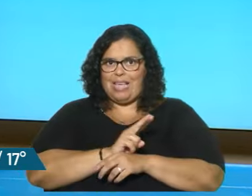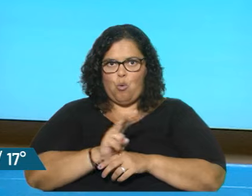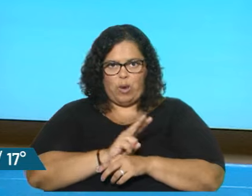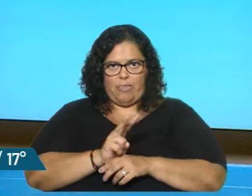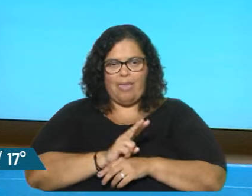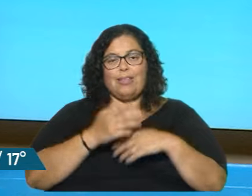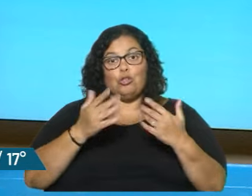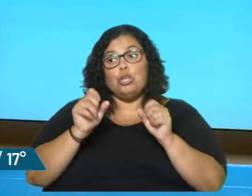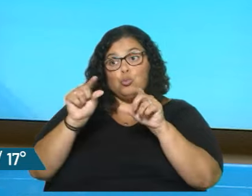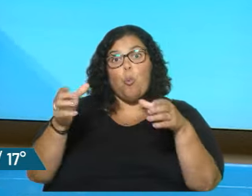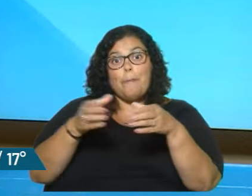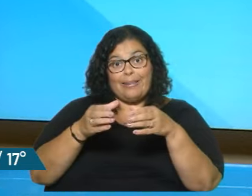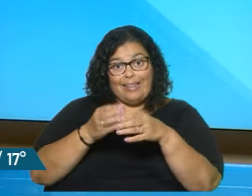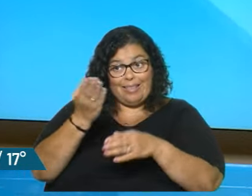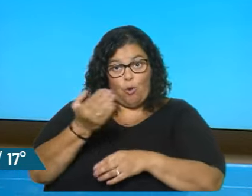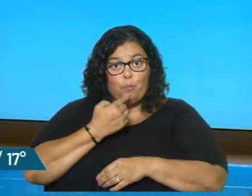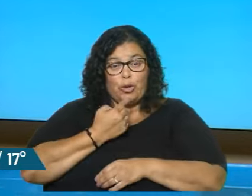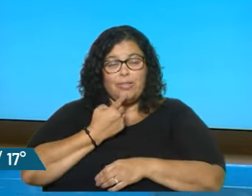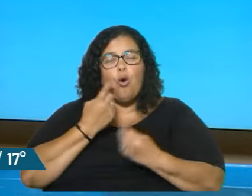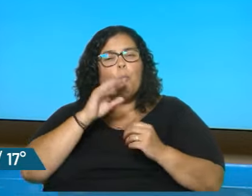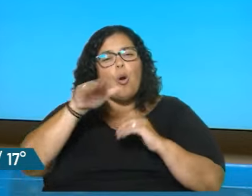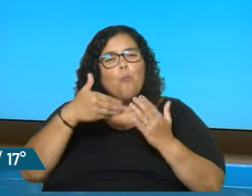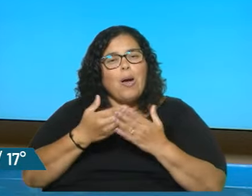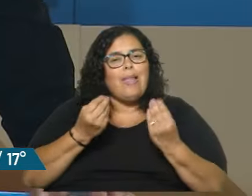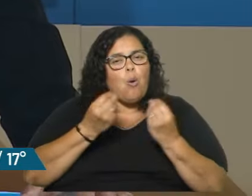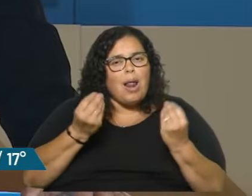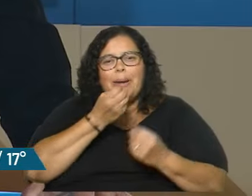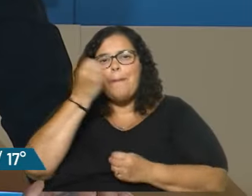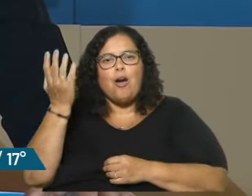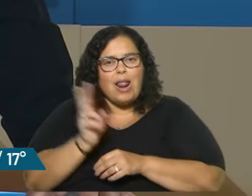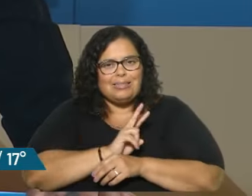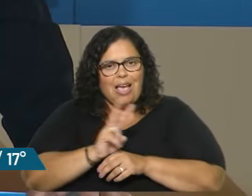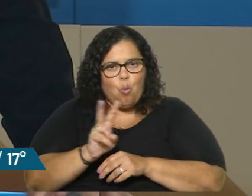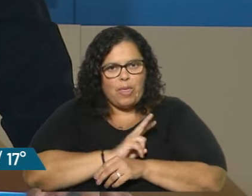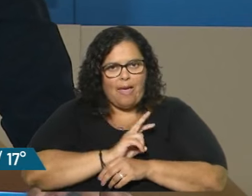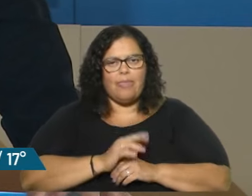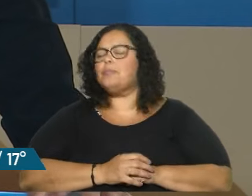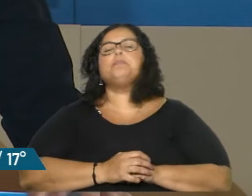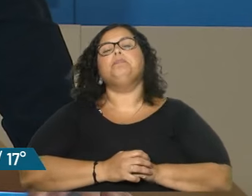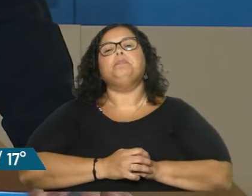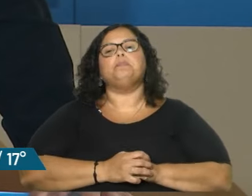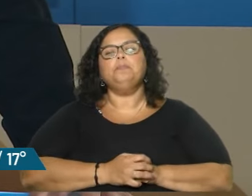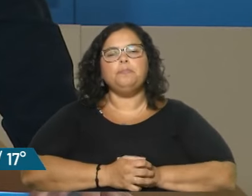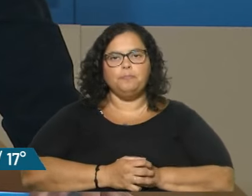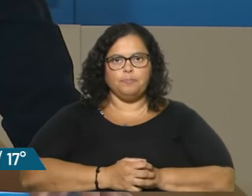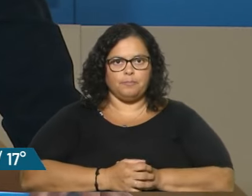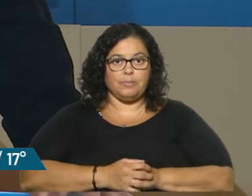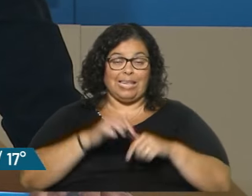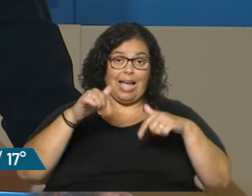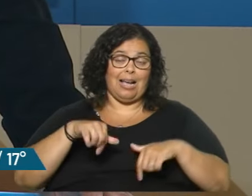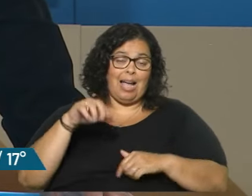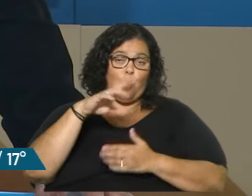alternativa, qué ideas propone para mejorar la seguridad de todos nosotros? Bueno, sí, sin lugar a duda, ¿no? En un país donde